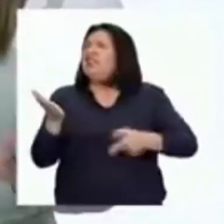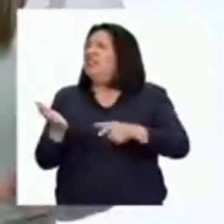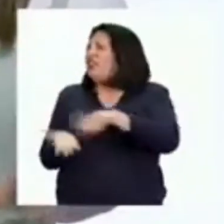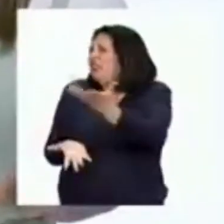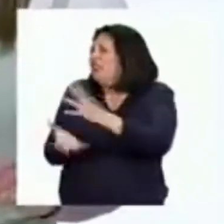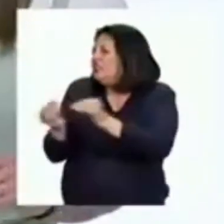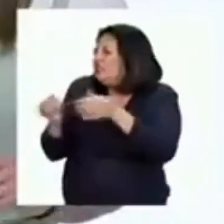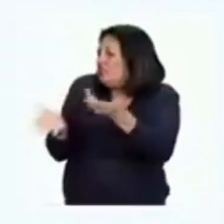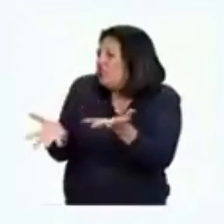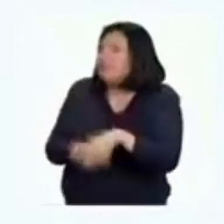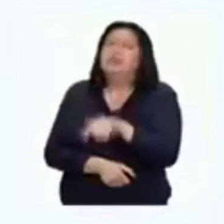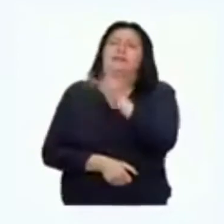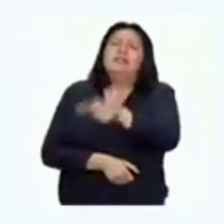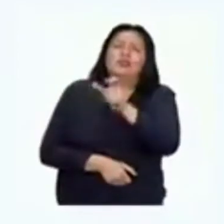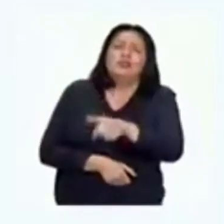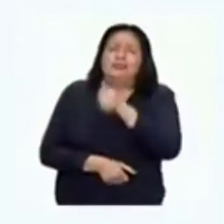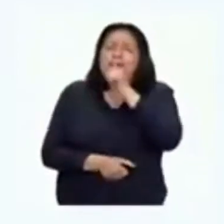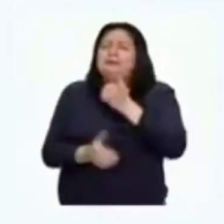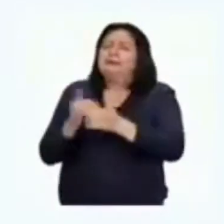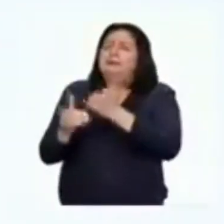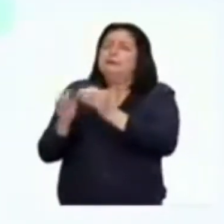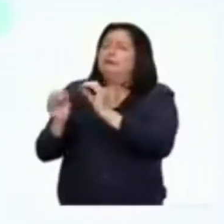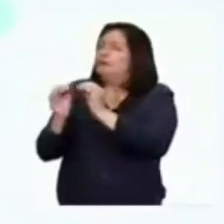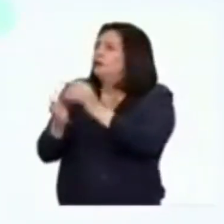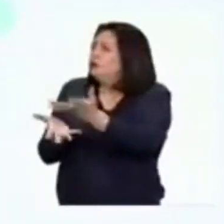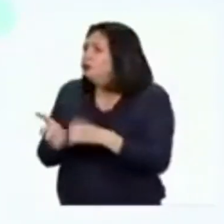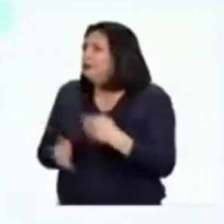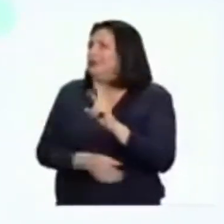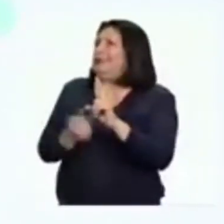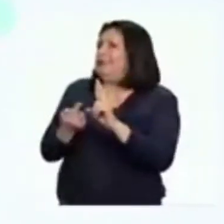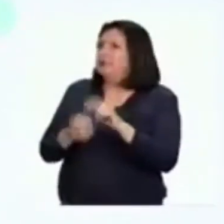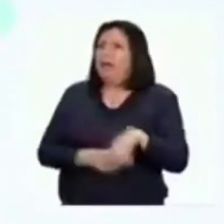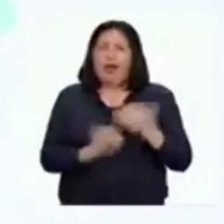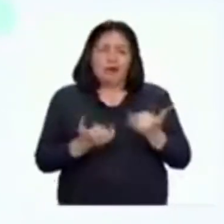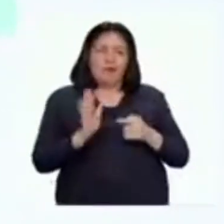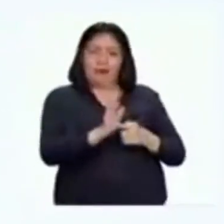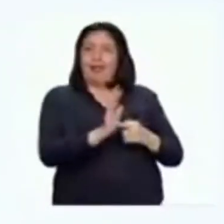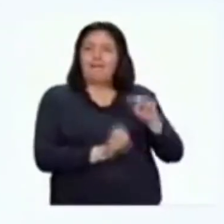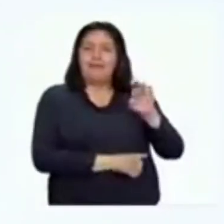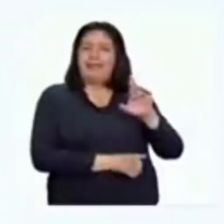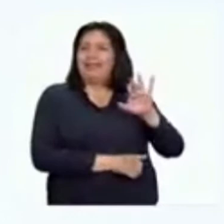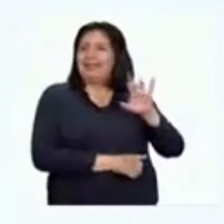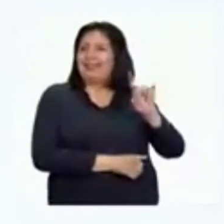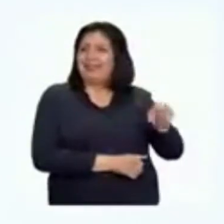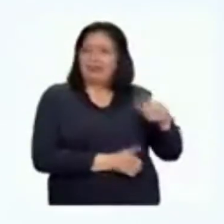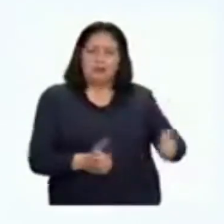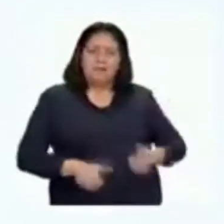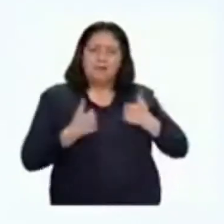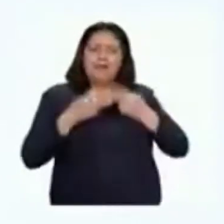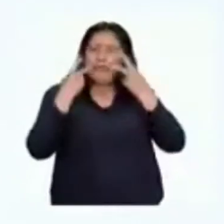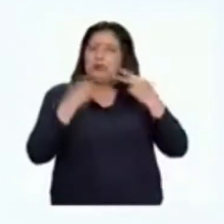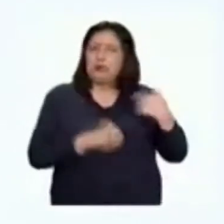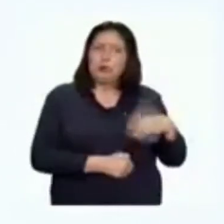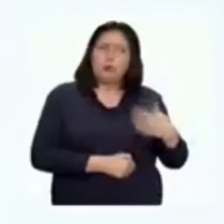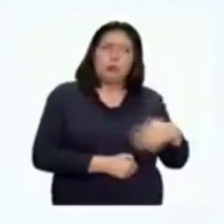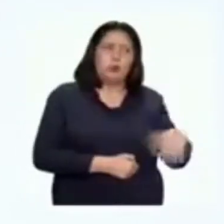sobre resiliencia conocen? El día de hoy quiero presentarles a Mercedes, una niña que vive en el departamento de Iquitos y logró